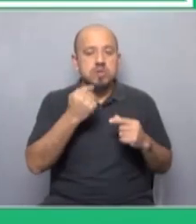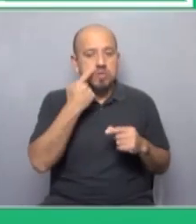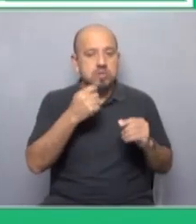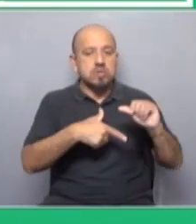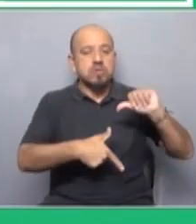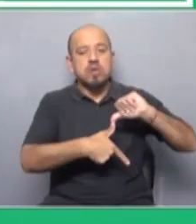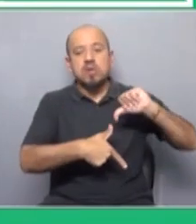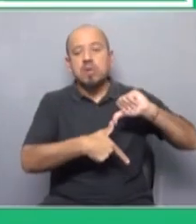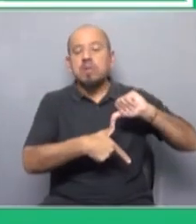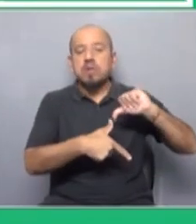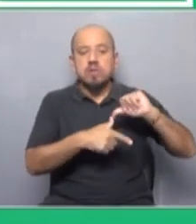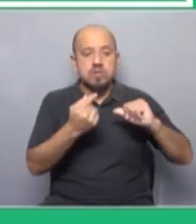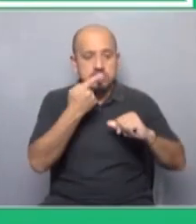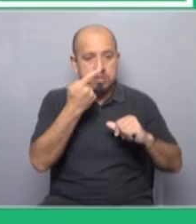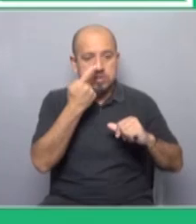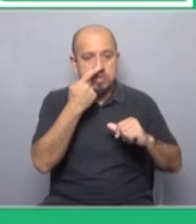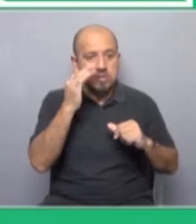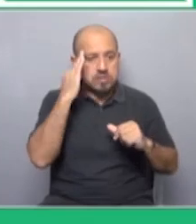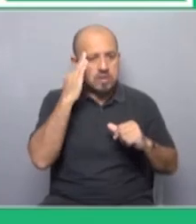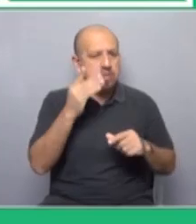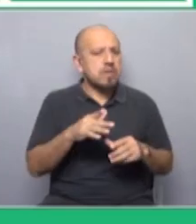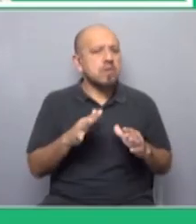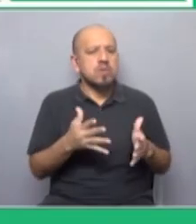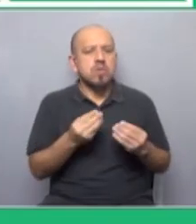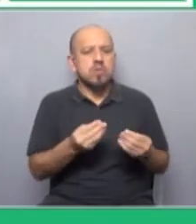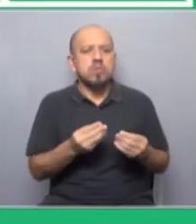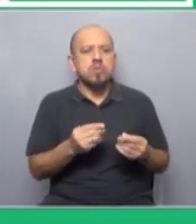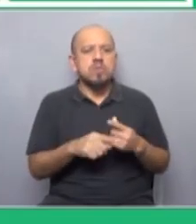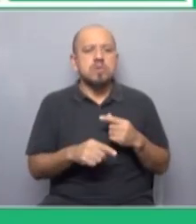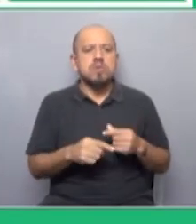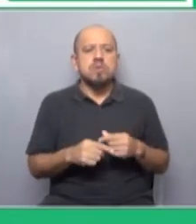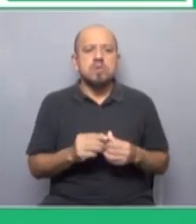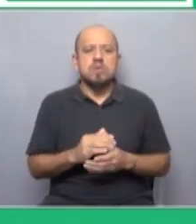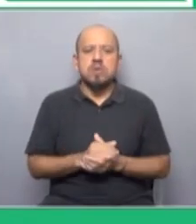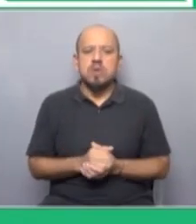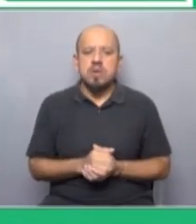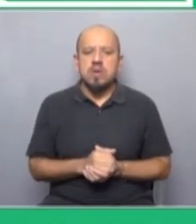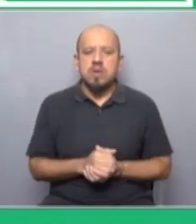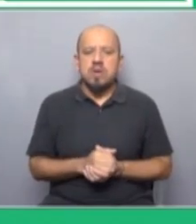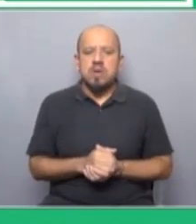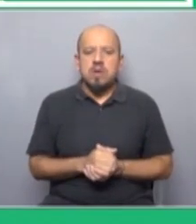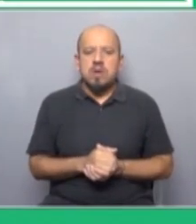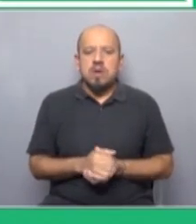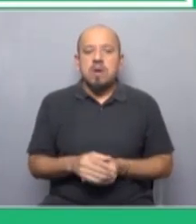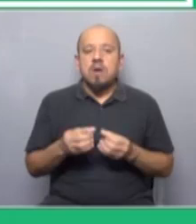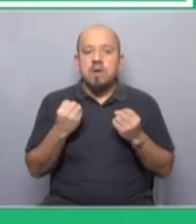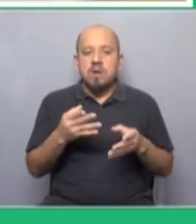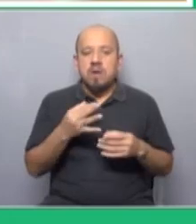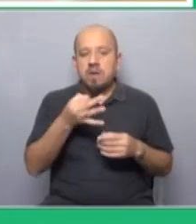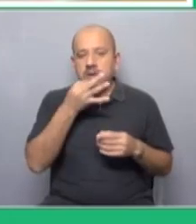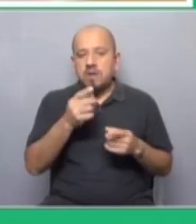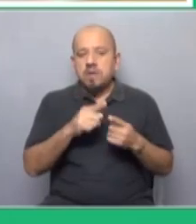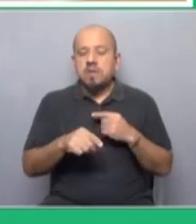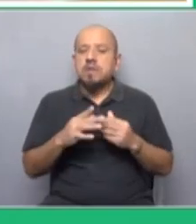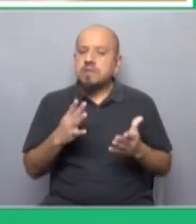latinoamericanas por eso es interesantísimo saber en ese rol cómo se está dando sí, sí por eso decía la lucha